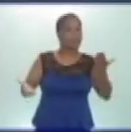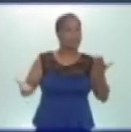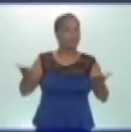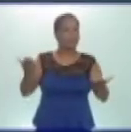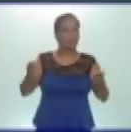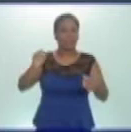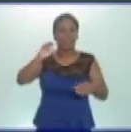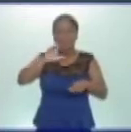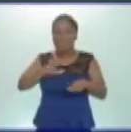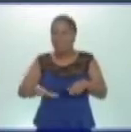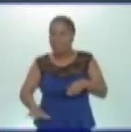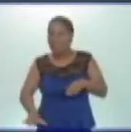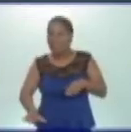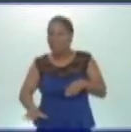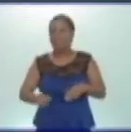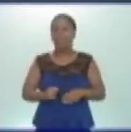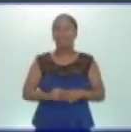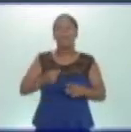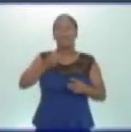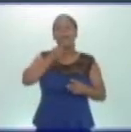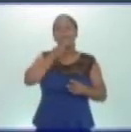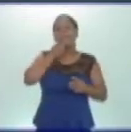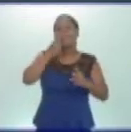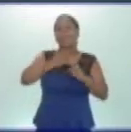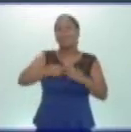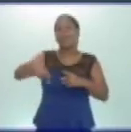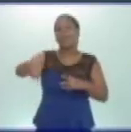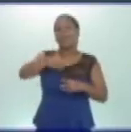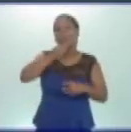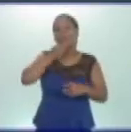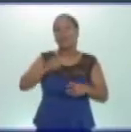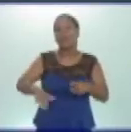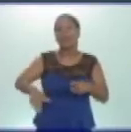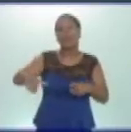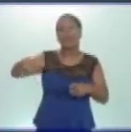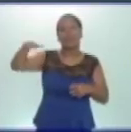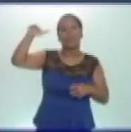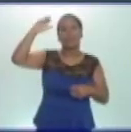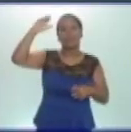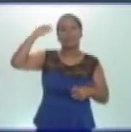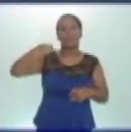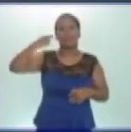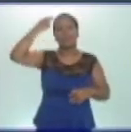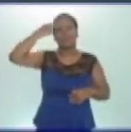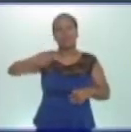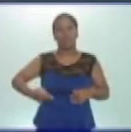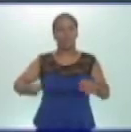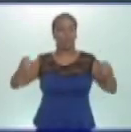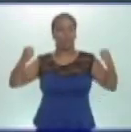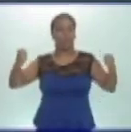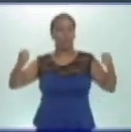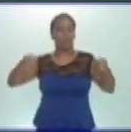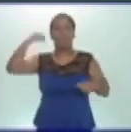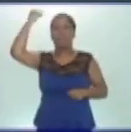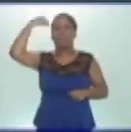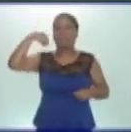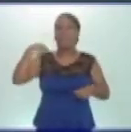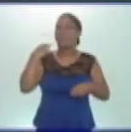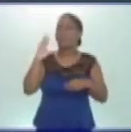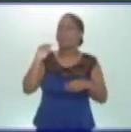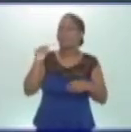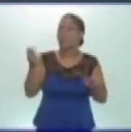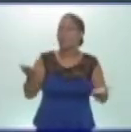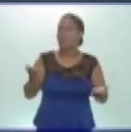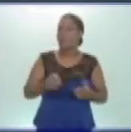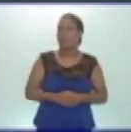muy chicos para poder crecer sanos y fuertes. ¿Saben de qué les estoy hablando?